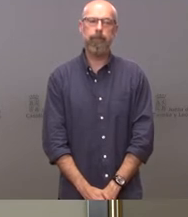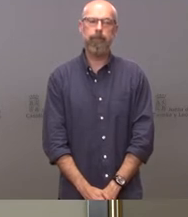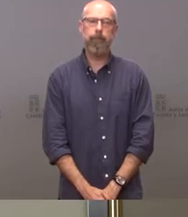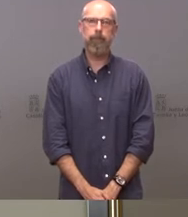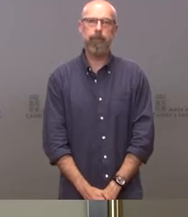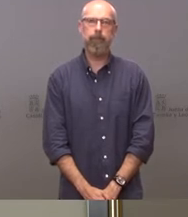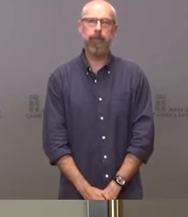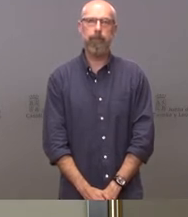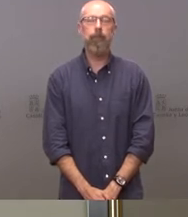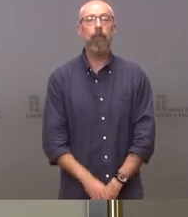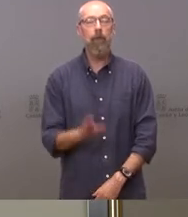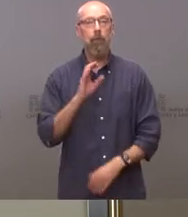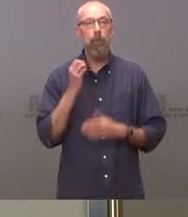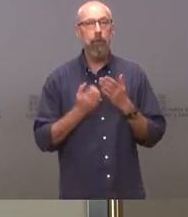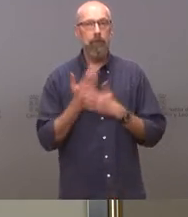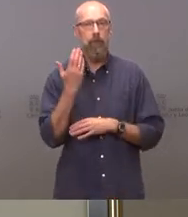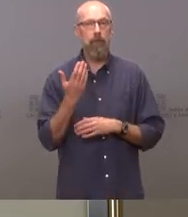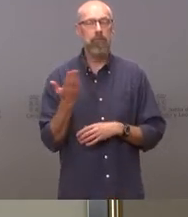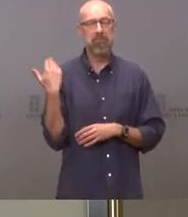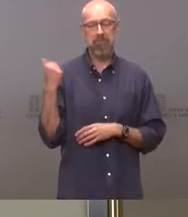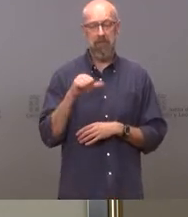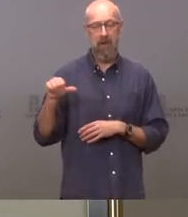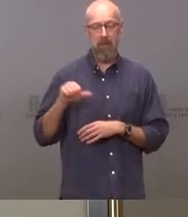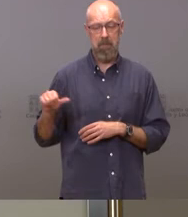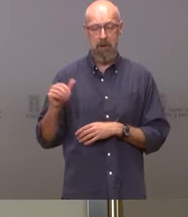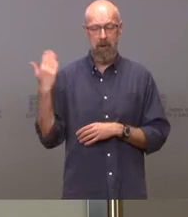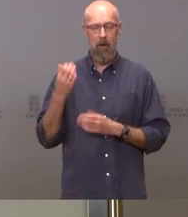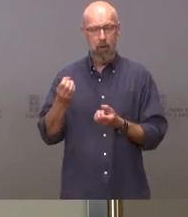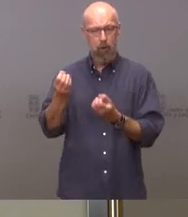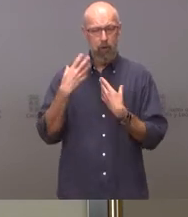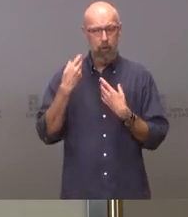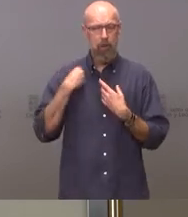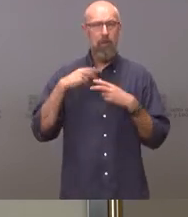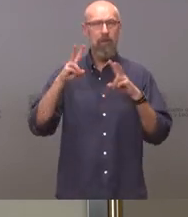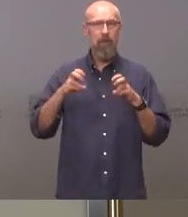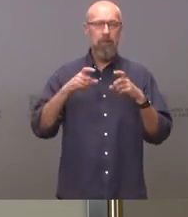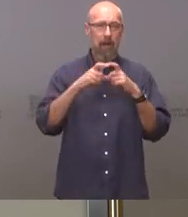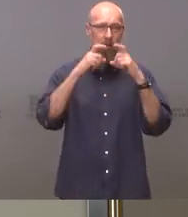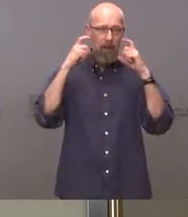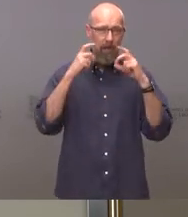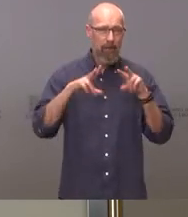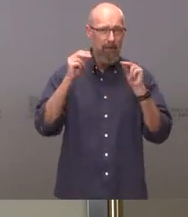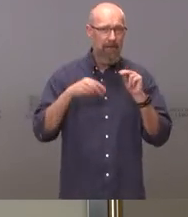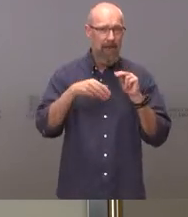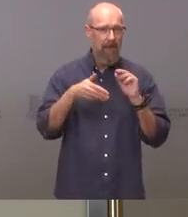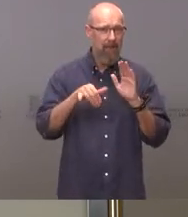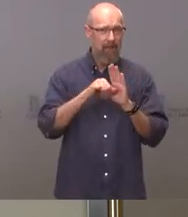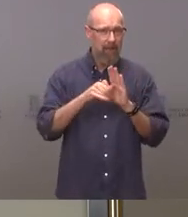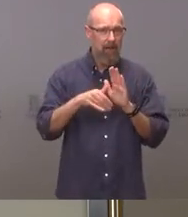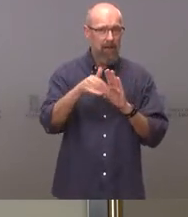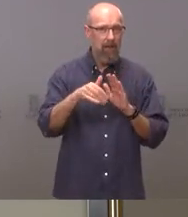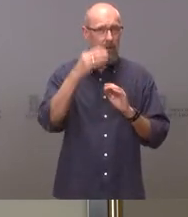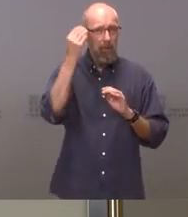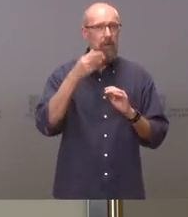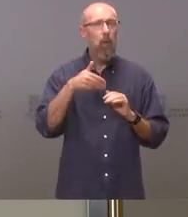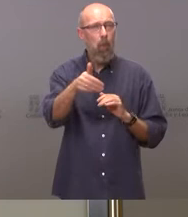buenos días hace varias semanas comentó que el filtro más caro y el aire libre estaba más próximo no sé si tienen ya una fecha más aproximada de cuando puede